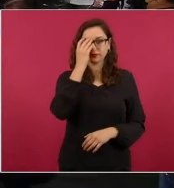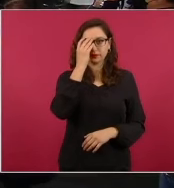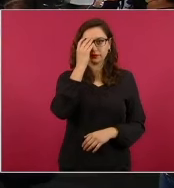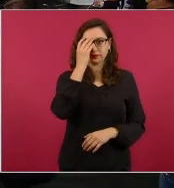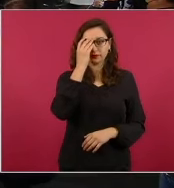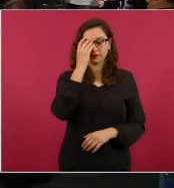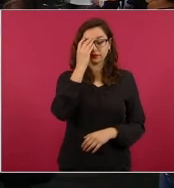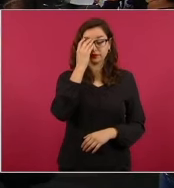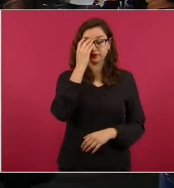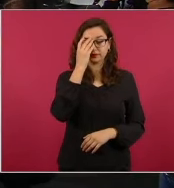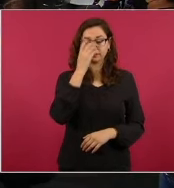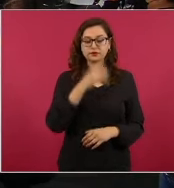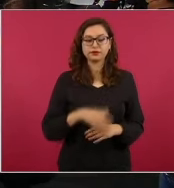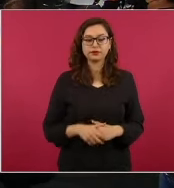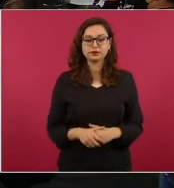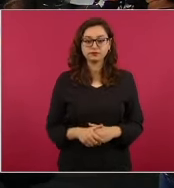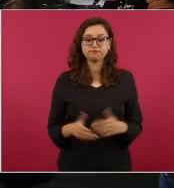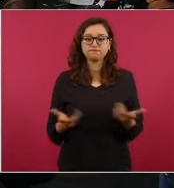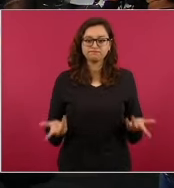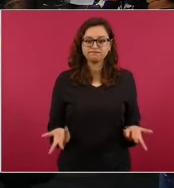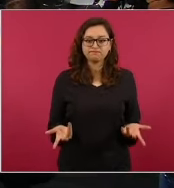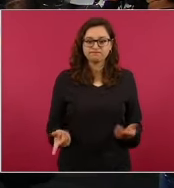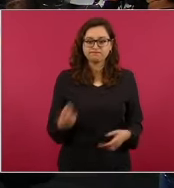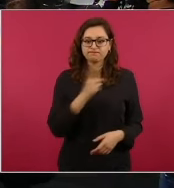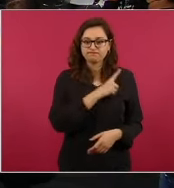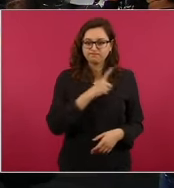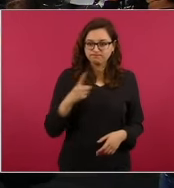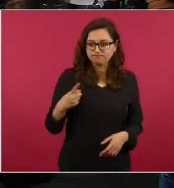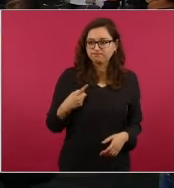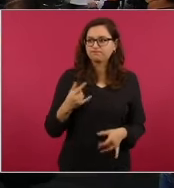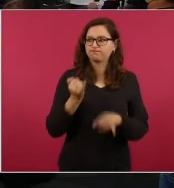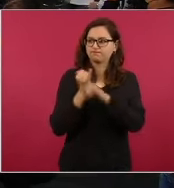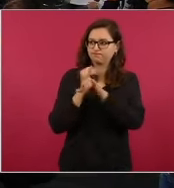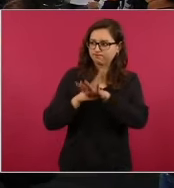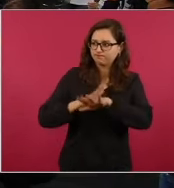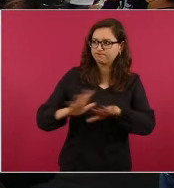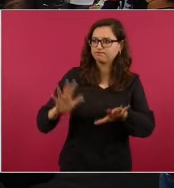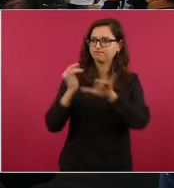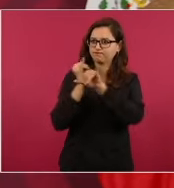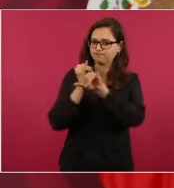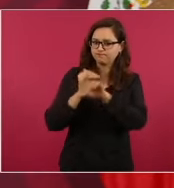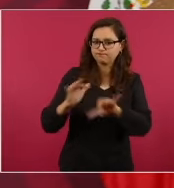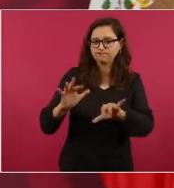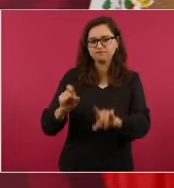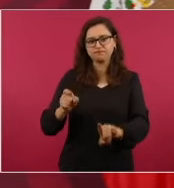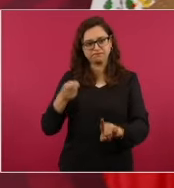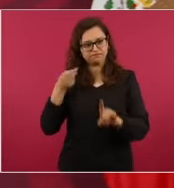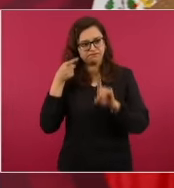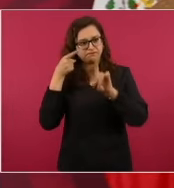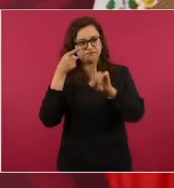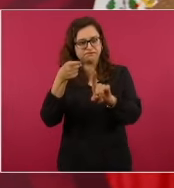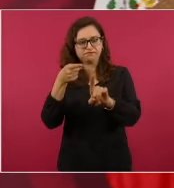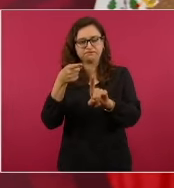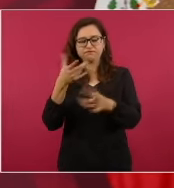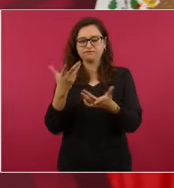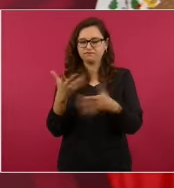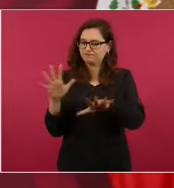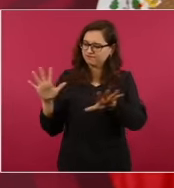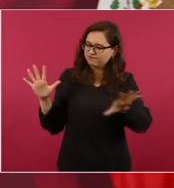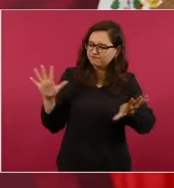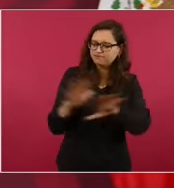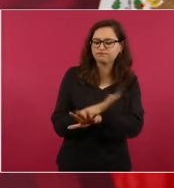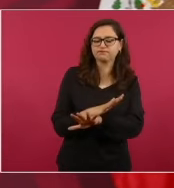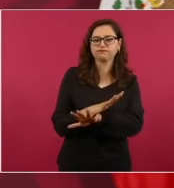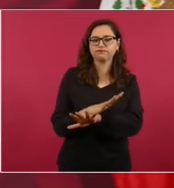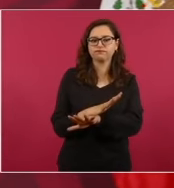Entonces, sí, hay que buscar cambios y hacer valer